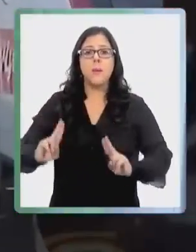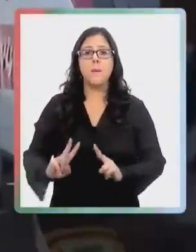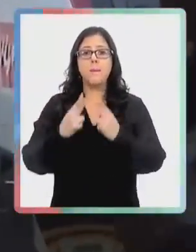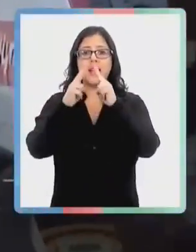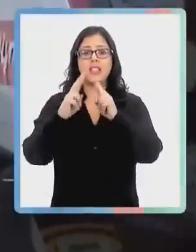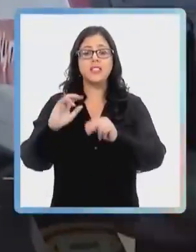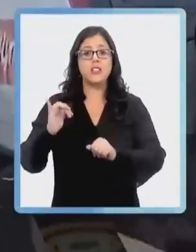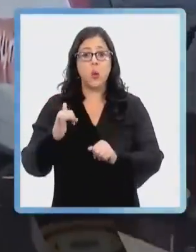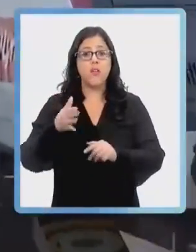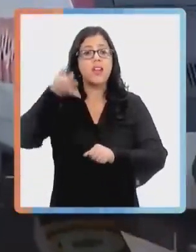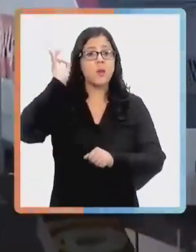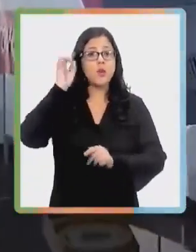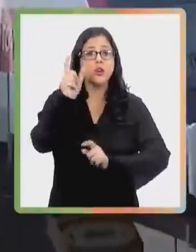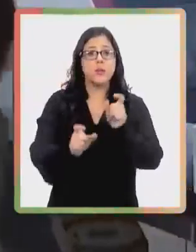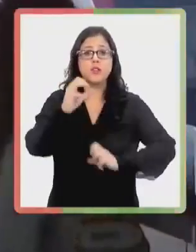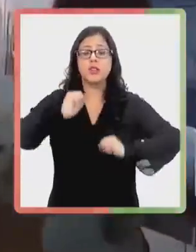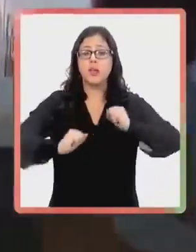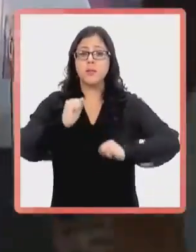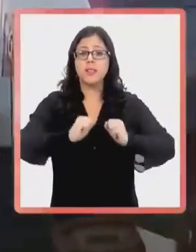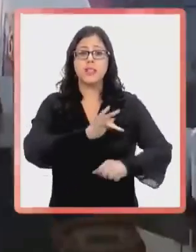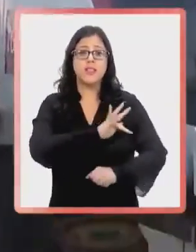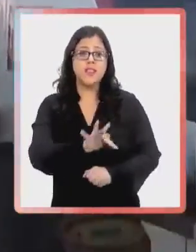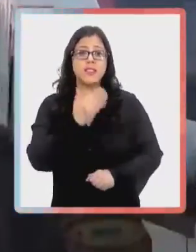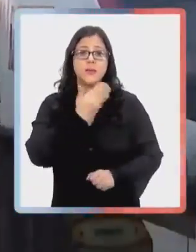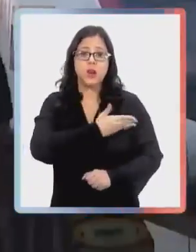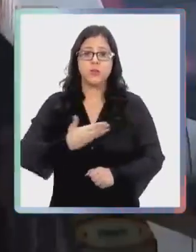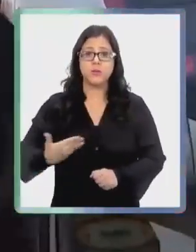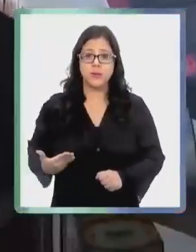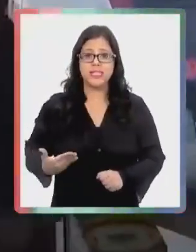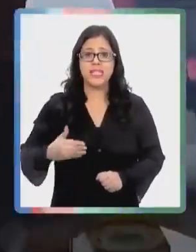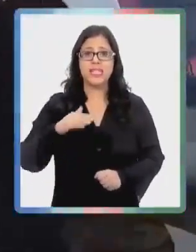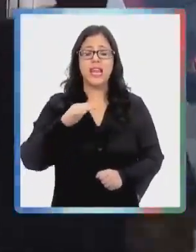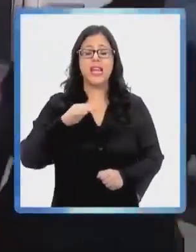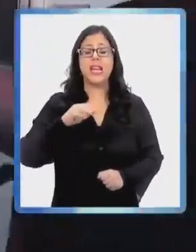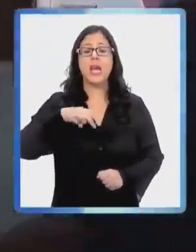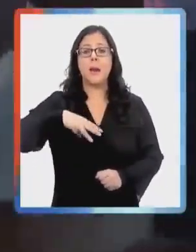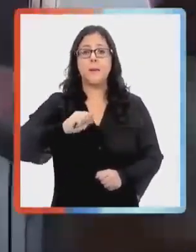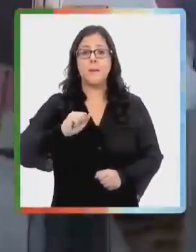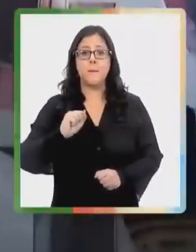un grupo de empresarios franceses y con el presidente, Emmanuel Macron.